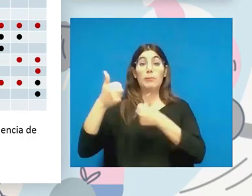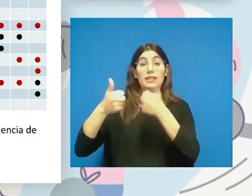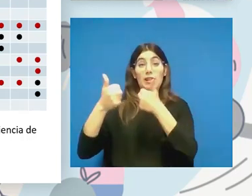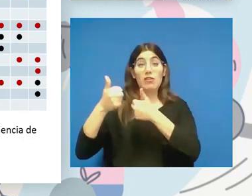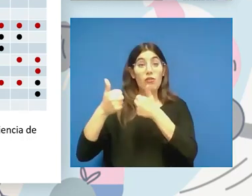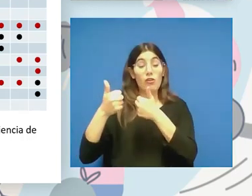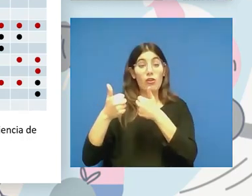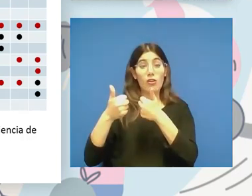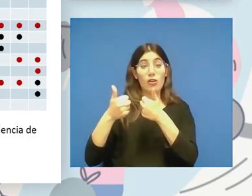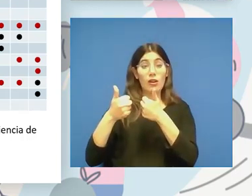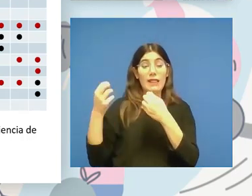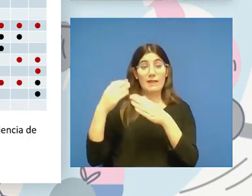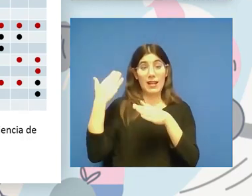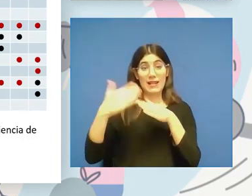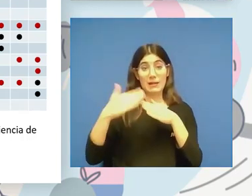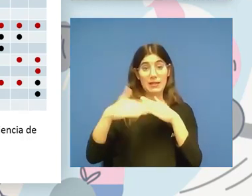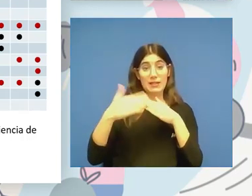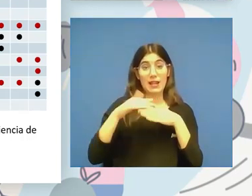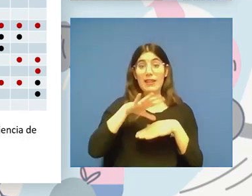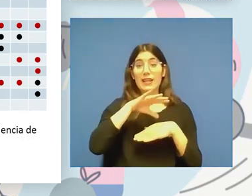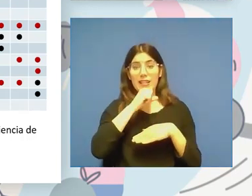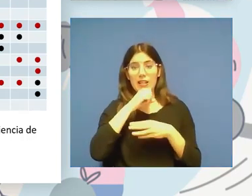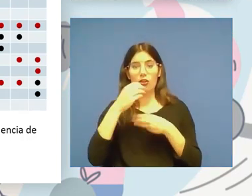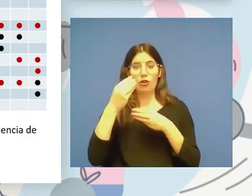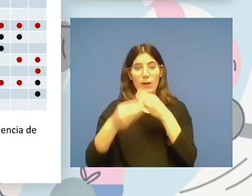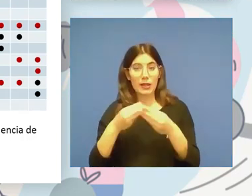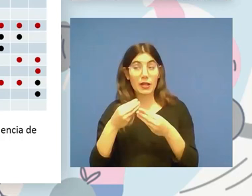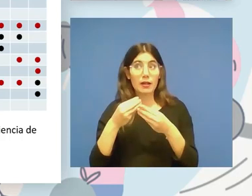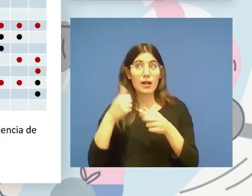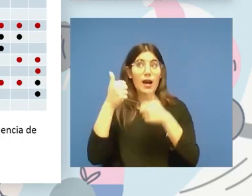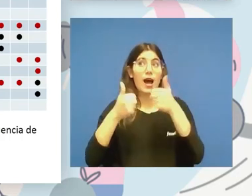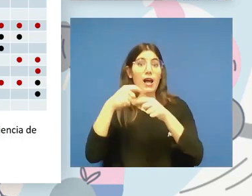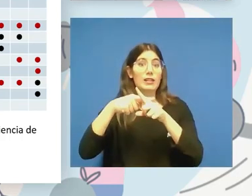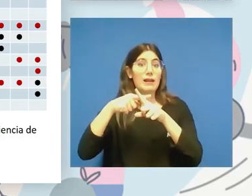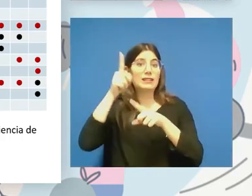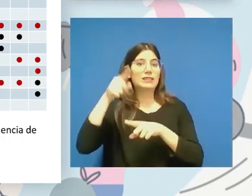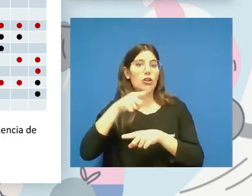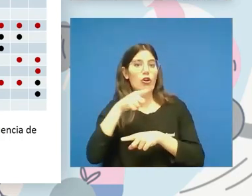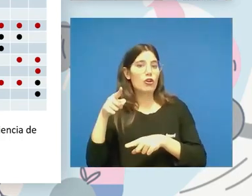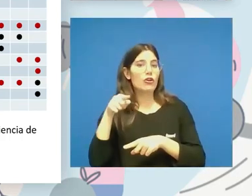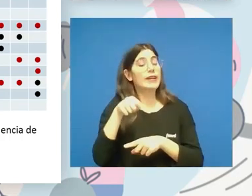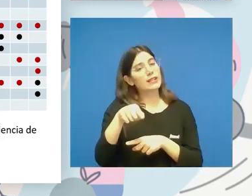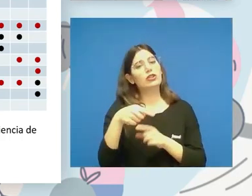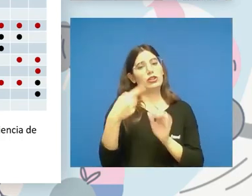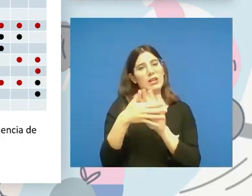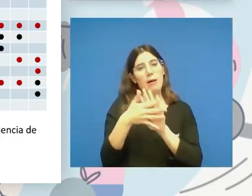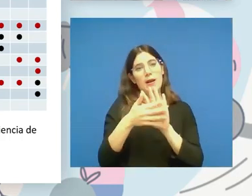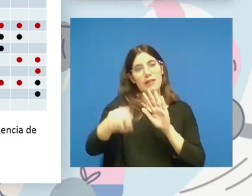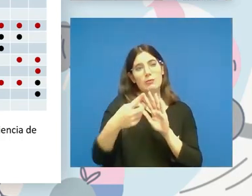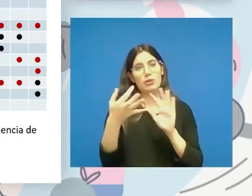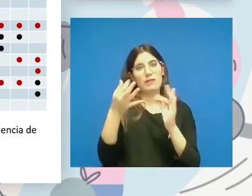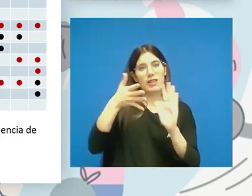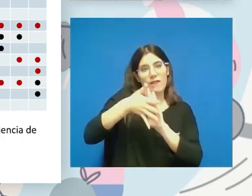límites de quién lo va a practicar y quién lo va a practicar a competitivo, eso es algo que estará sobre la mesa y habrá que definir